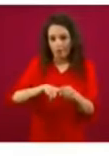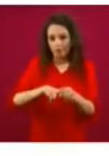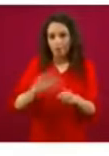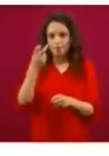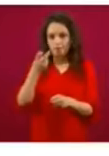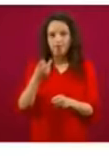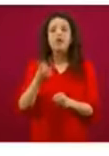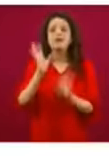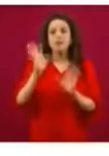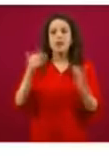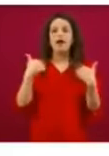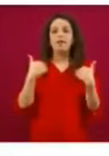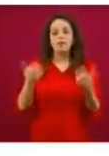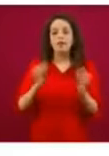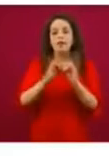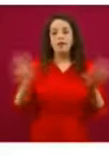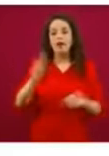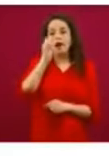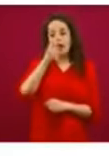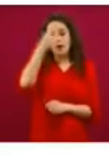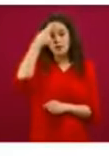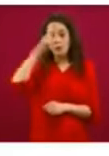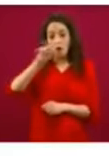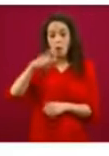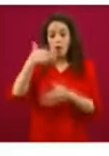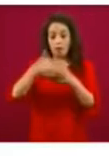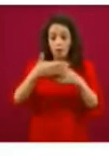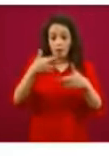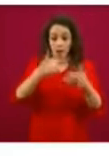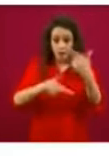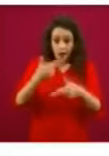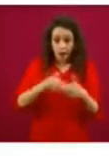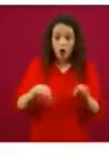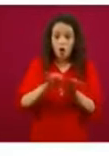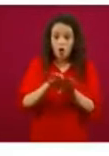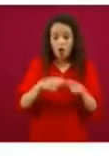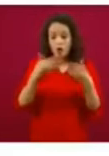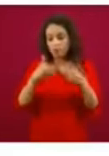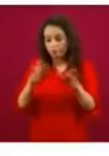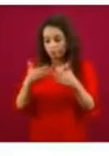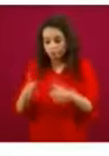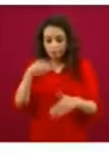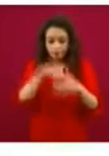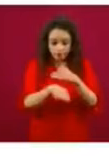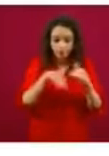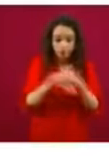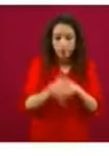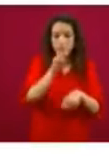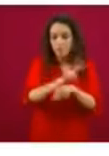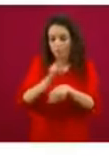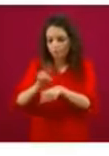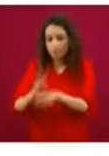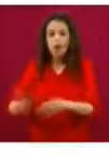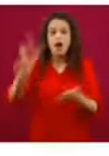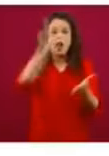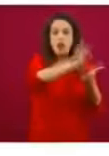familiarizados con el filtro de ingreso, que están familiarizados con la sanitización que debe de haber al ingresar a la